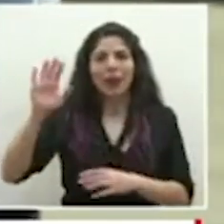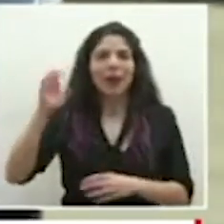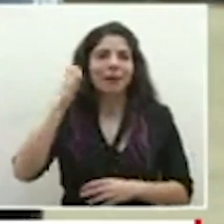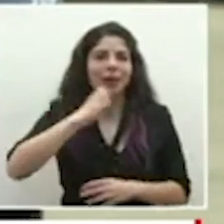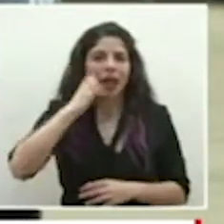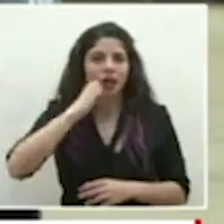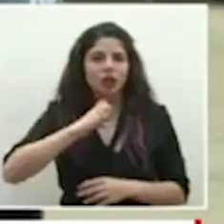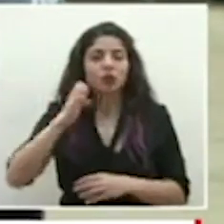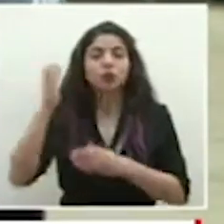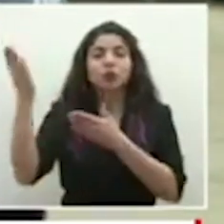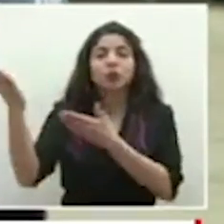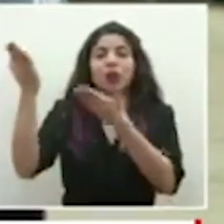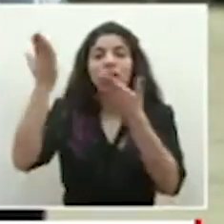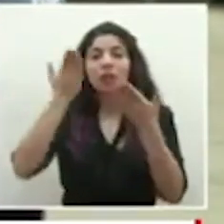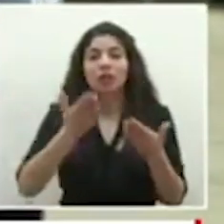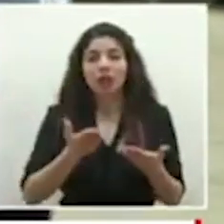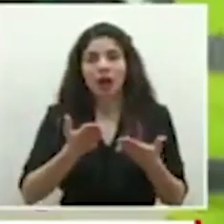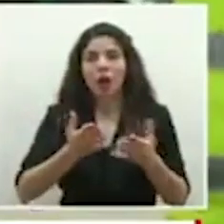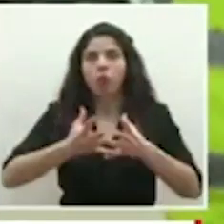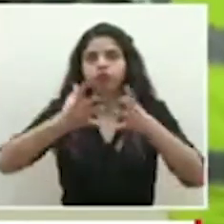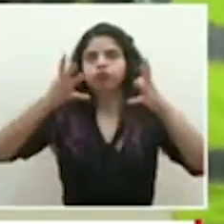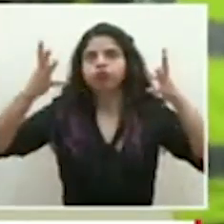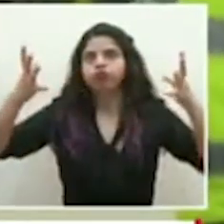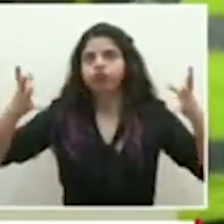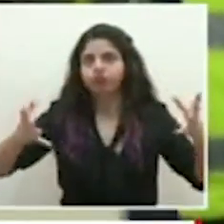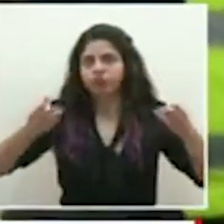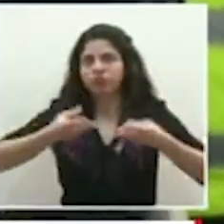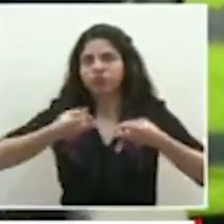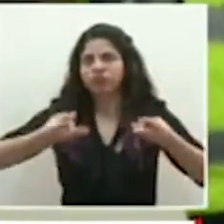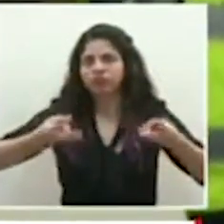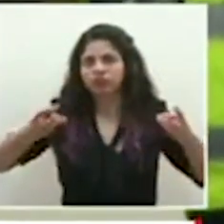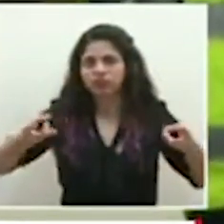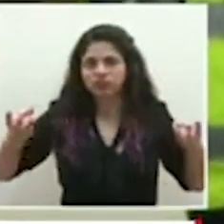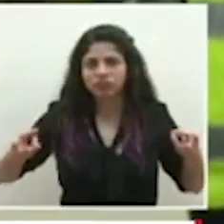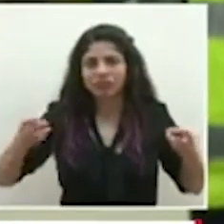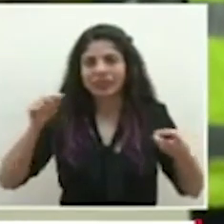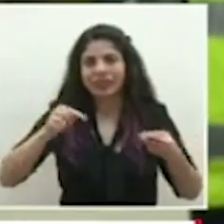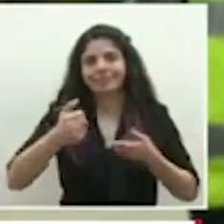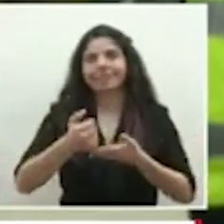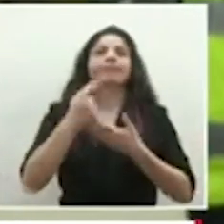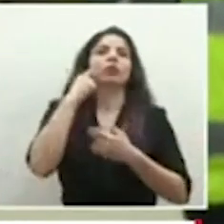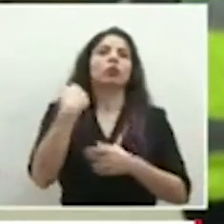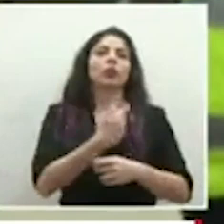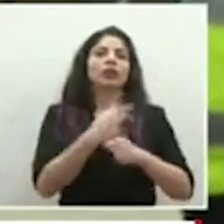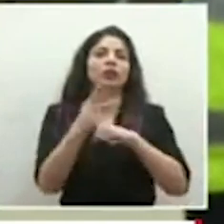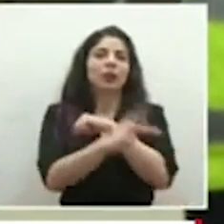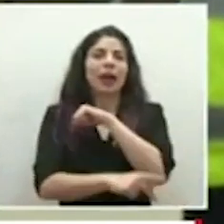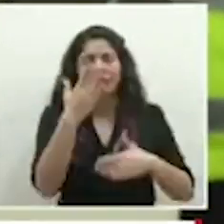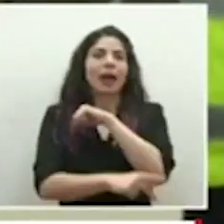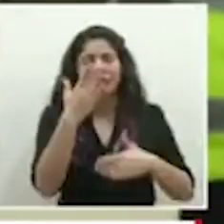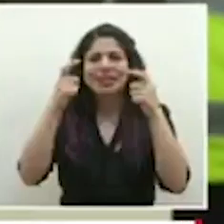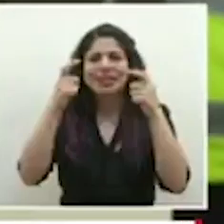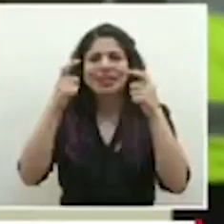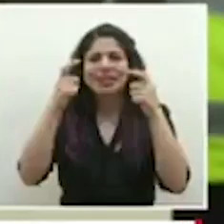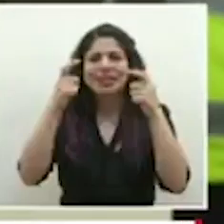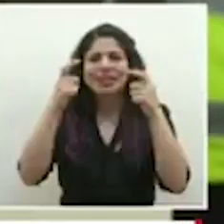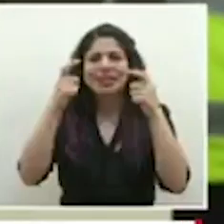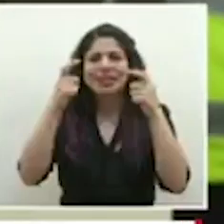que se trajo una gran cantidad de insumos para nuestro país para atender la pandemia.